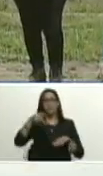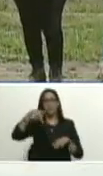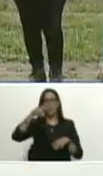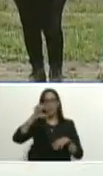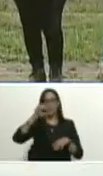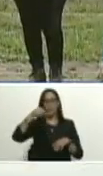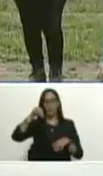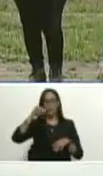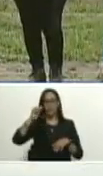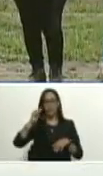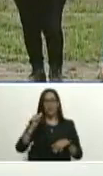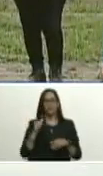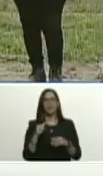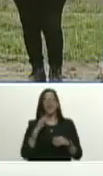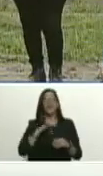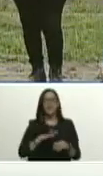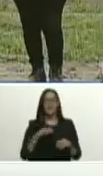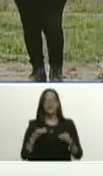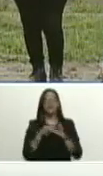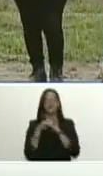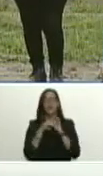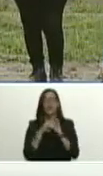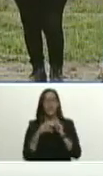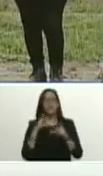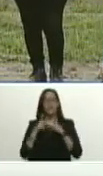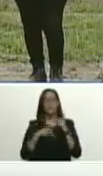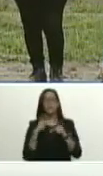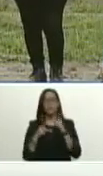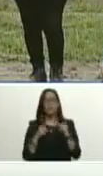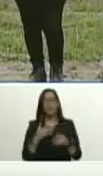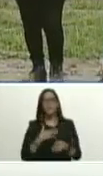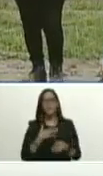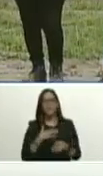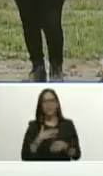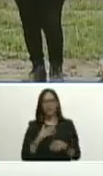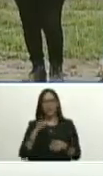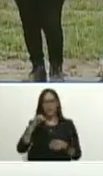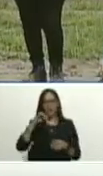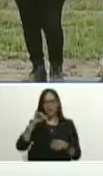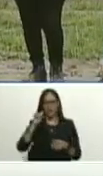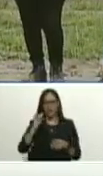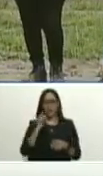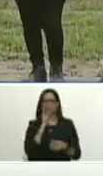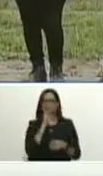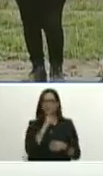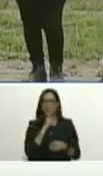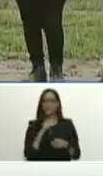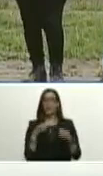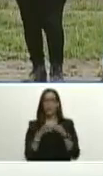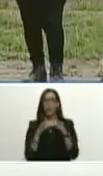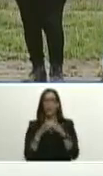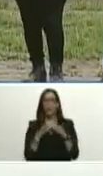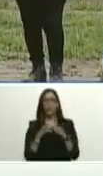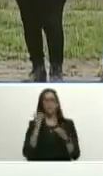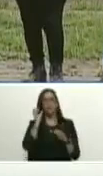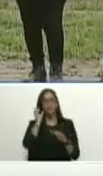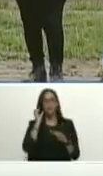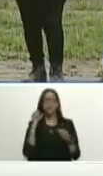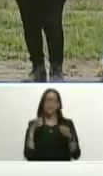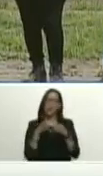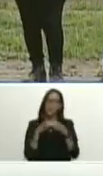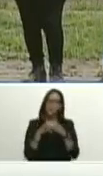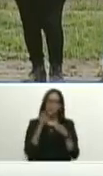allá estamos en la unidad de producción la mía junto a un grupo de compañeras compañeros de